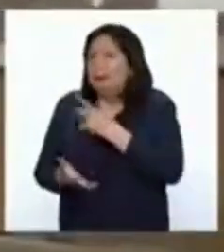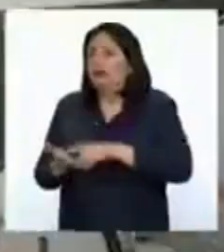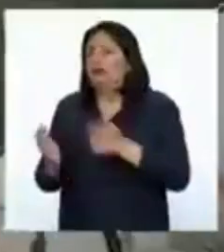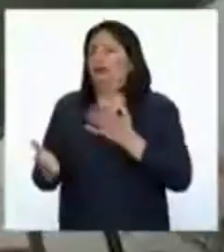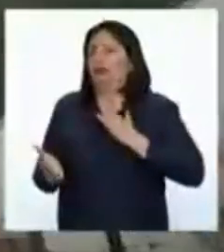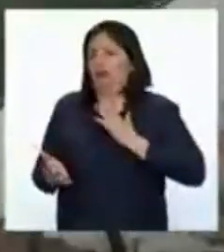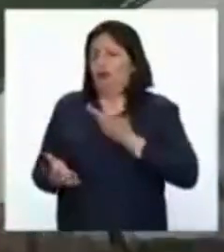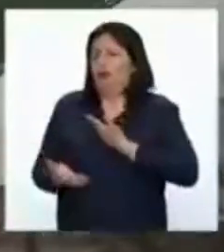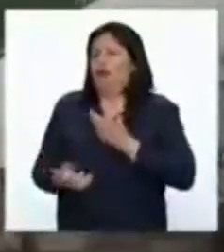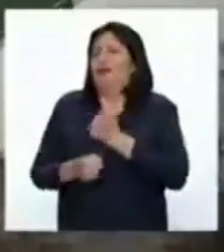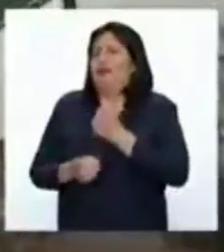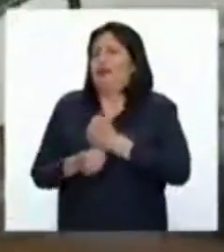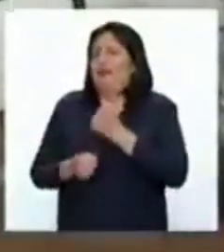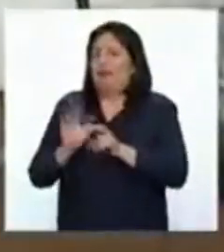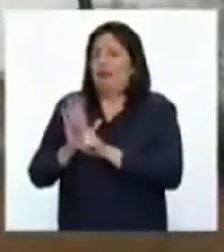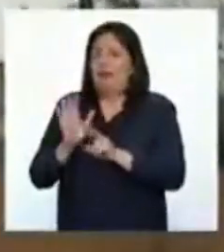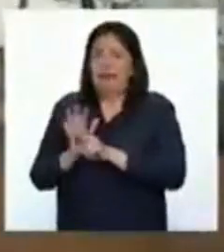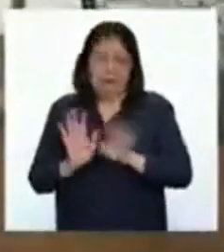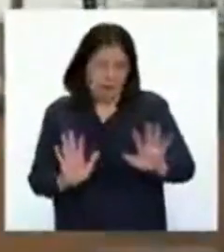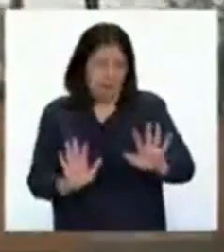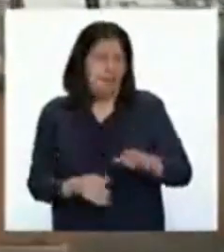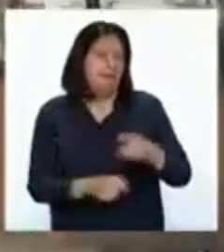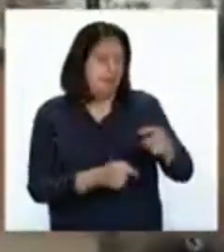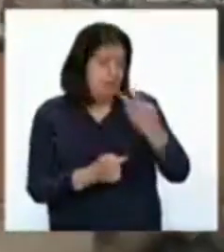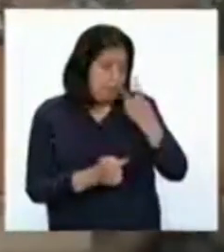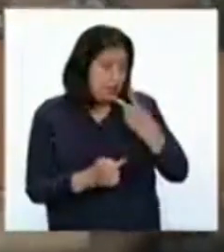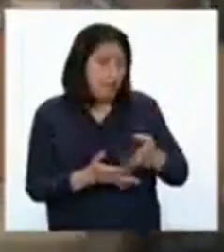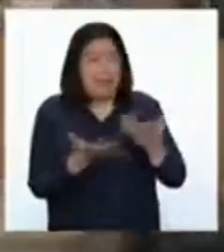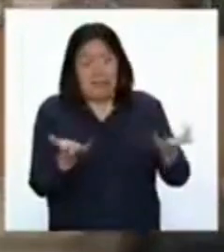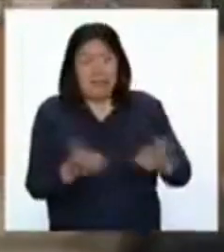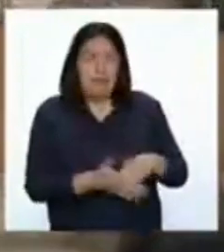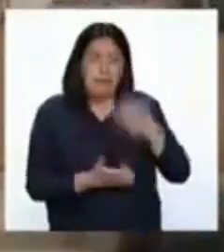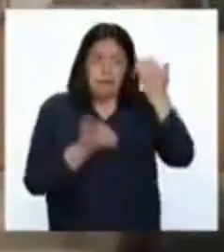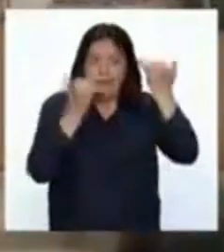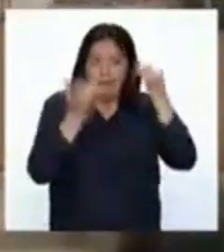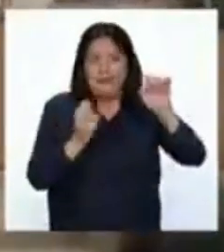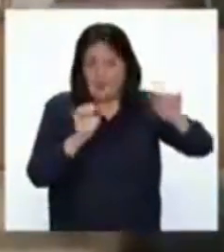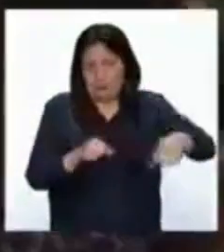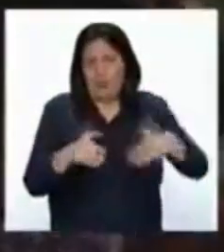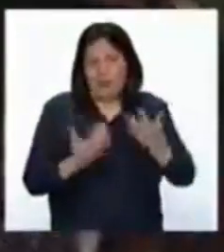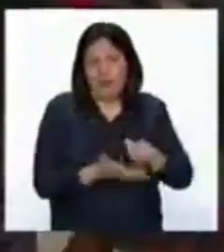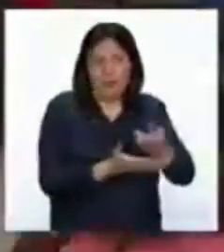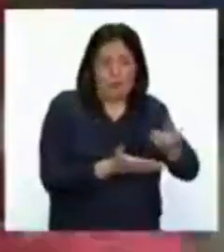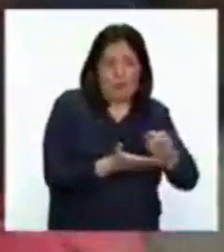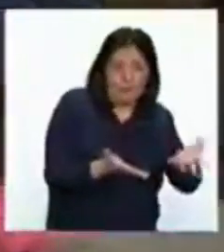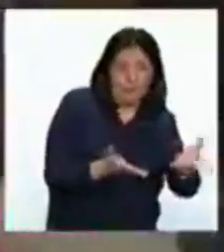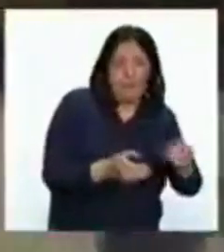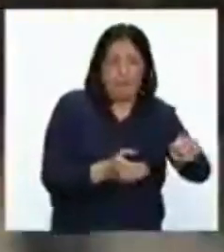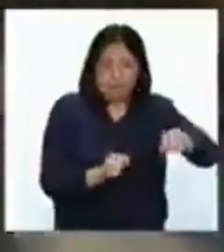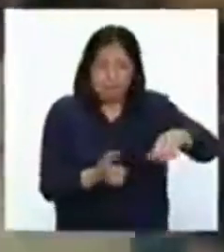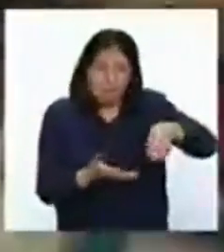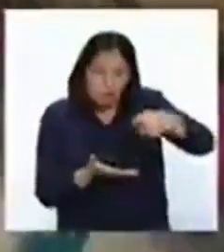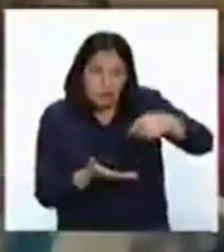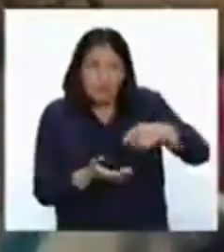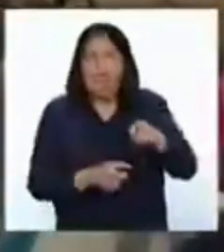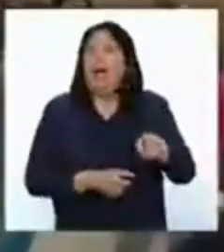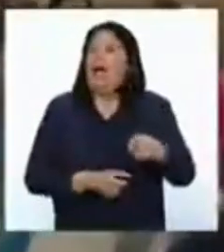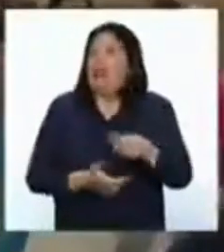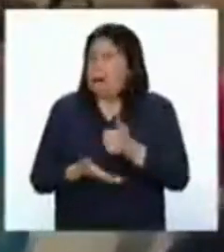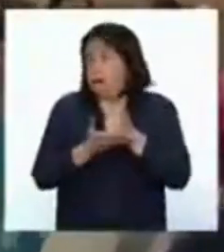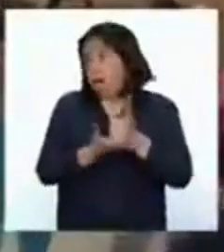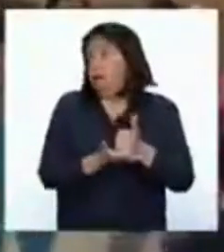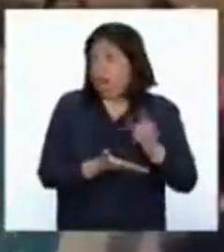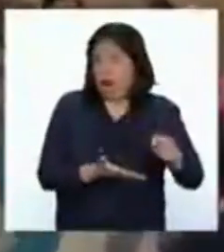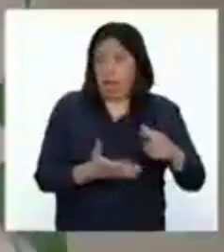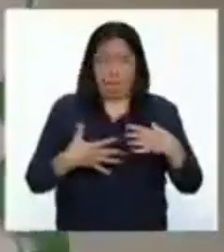labor de voluntario decimos, Señora, estas son nuevas propuestas que usted puede consumir, en la cual le ayudaría a